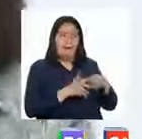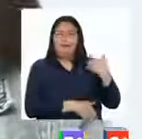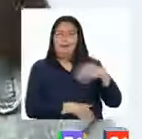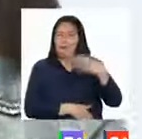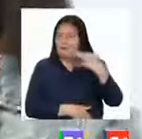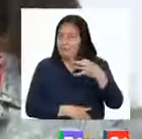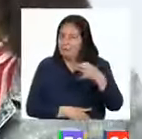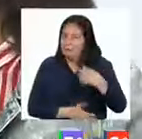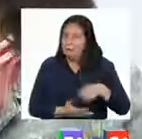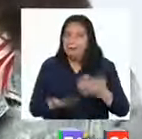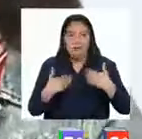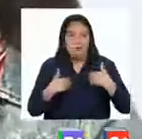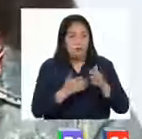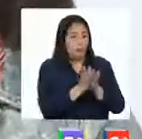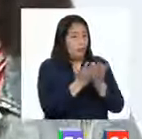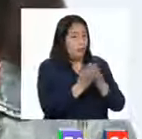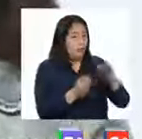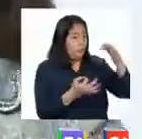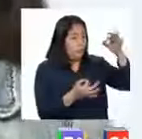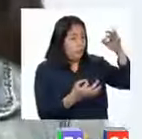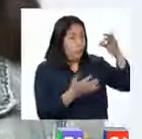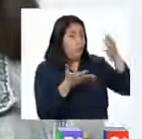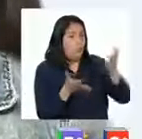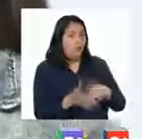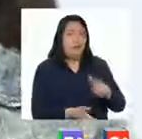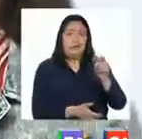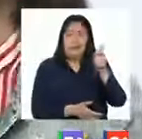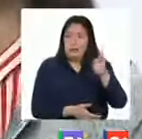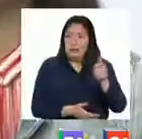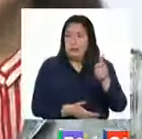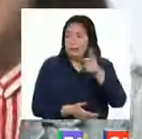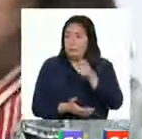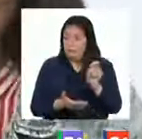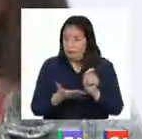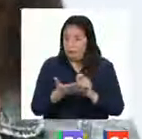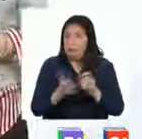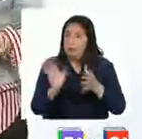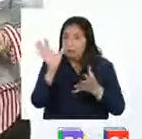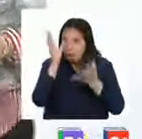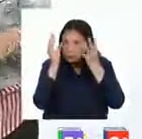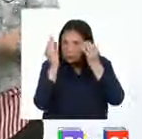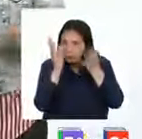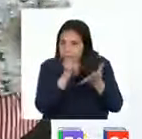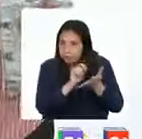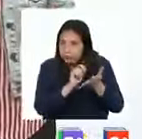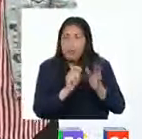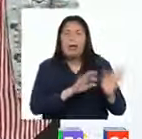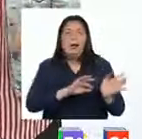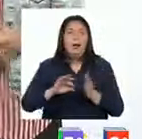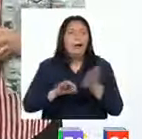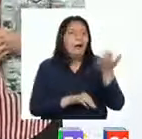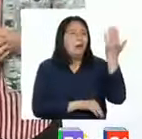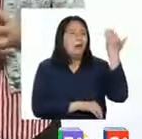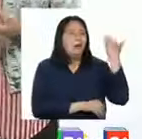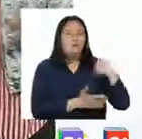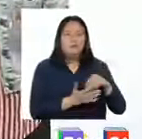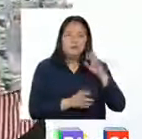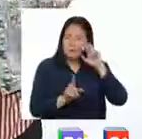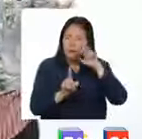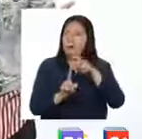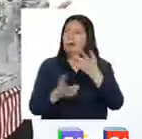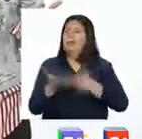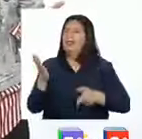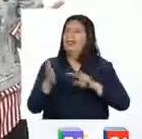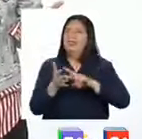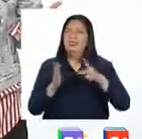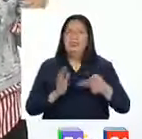siempre, tengan a la mano sus cuadernos o hojas de papel, lápiz o lapicero para tomar apuntes. En la actividad anterior descubrimos qué